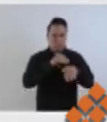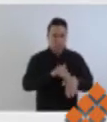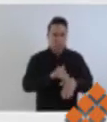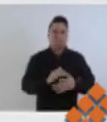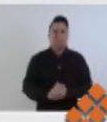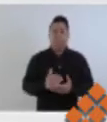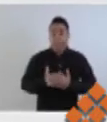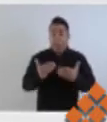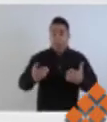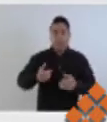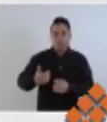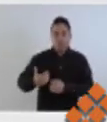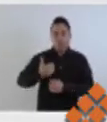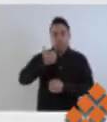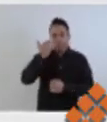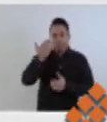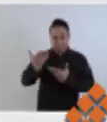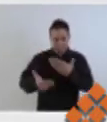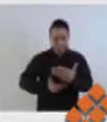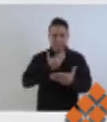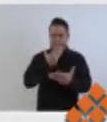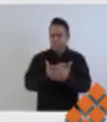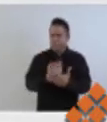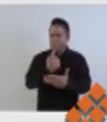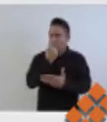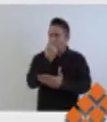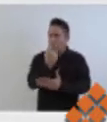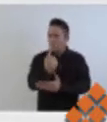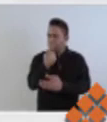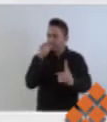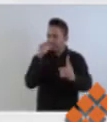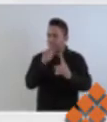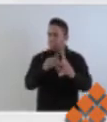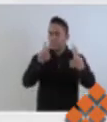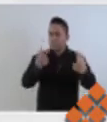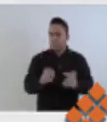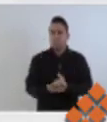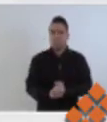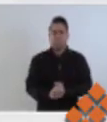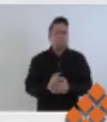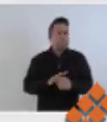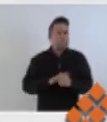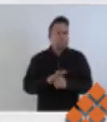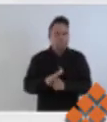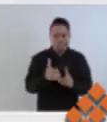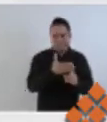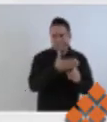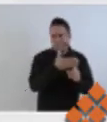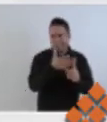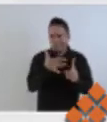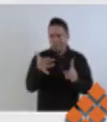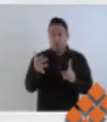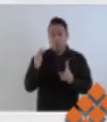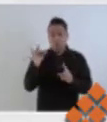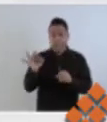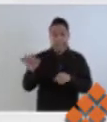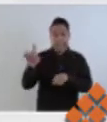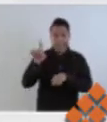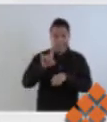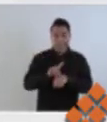plantear una acción y es que durante 40 días